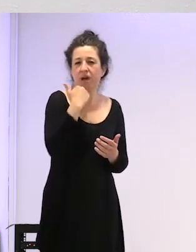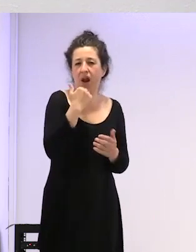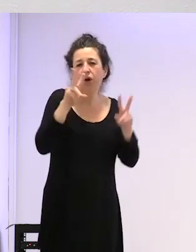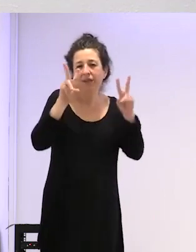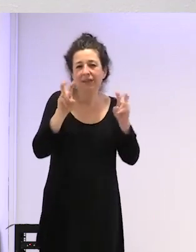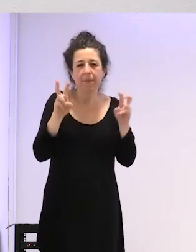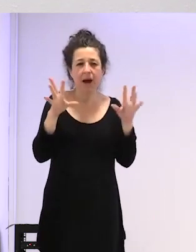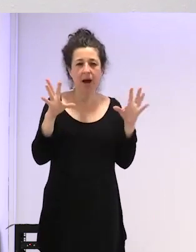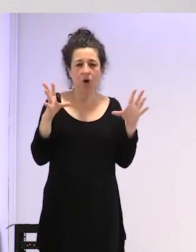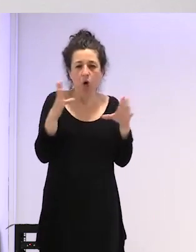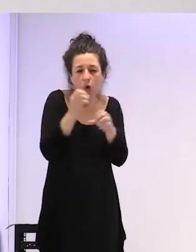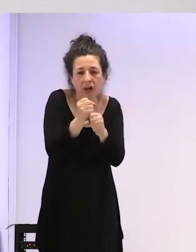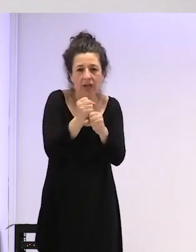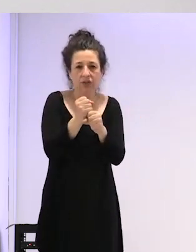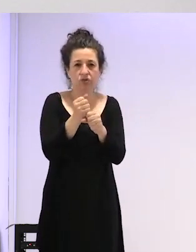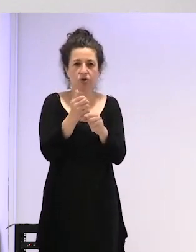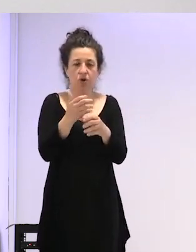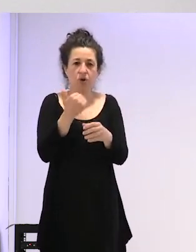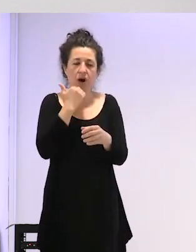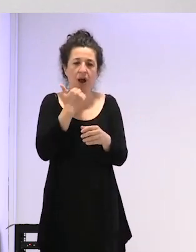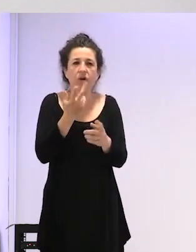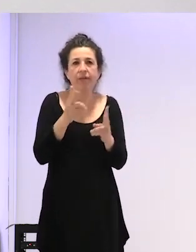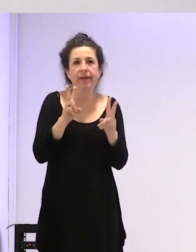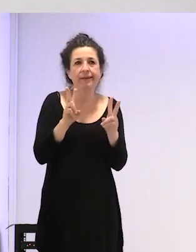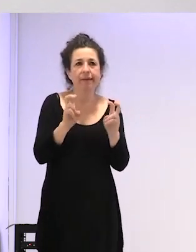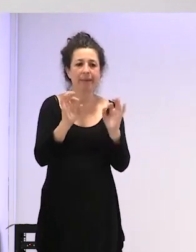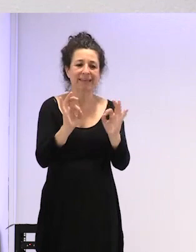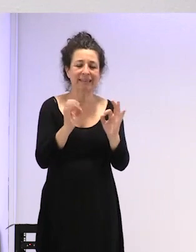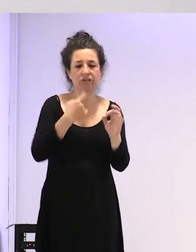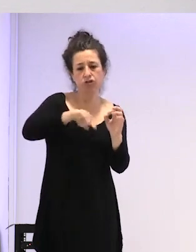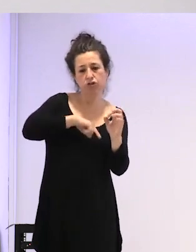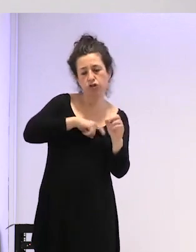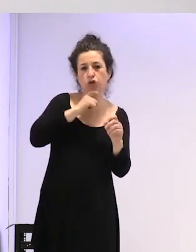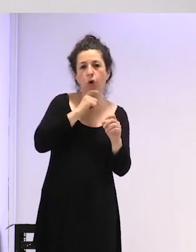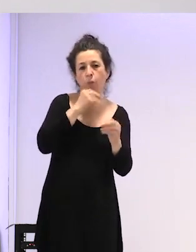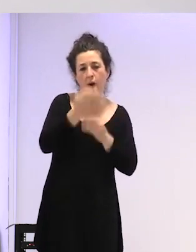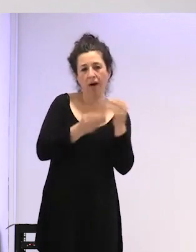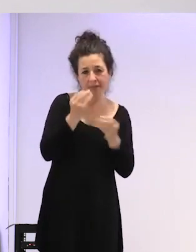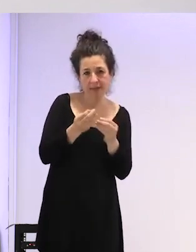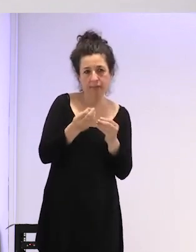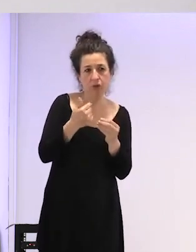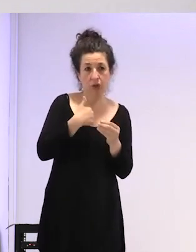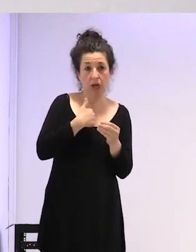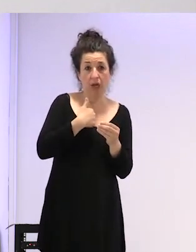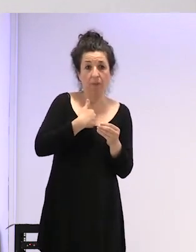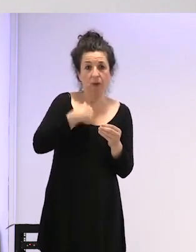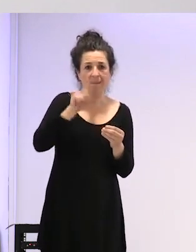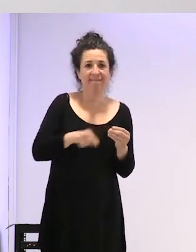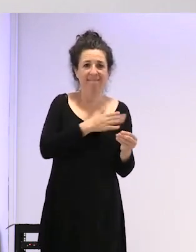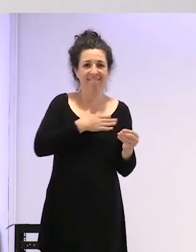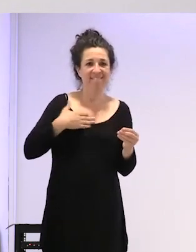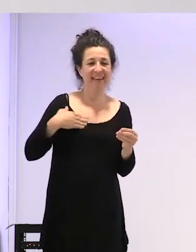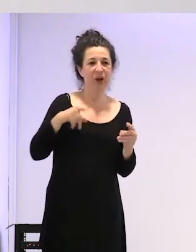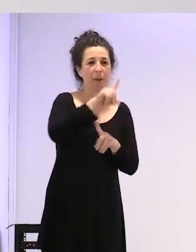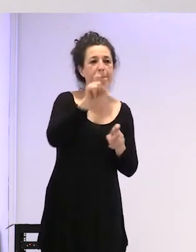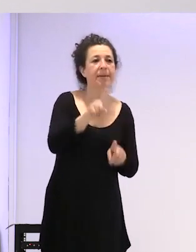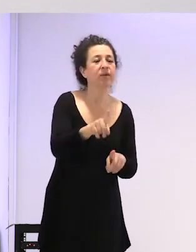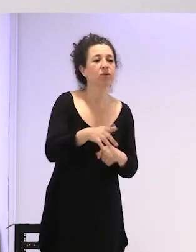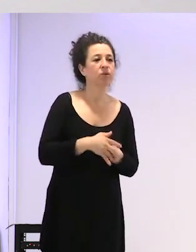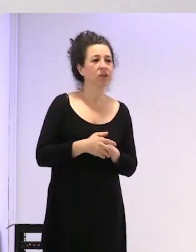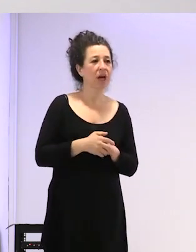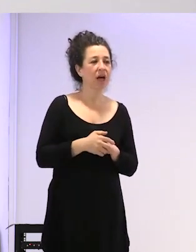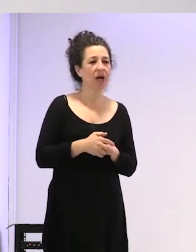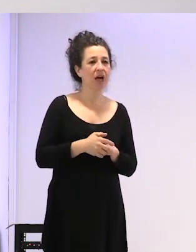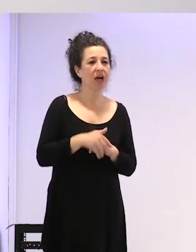en concreto de cómo manejamos algo o a mí también me gustaría haceros una pregunta está haciendo la